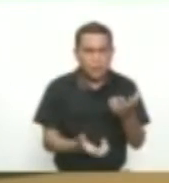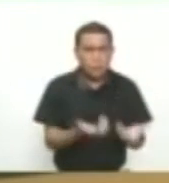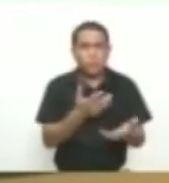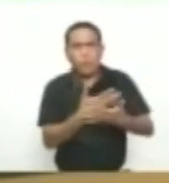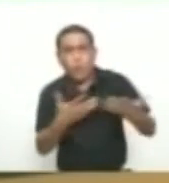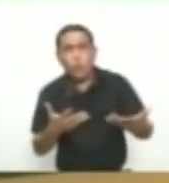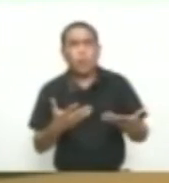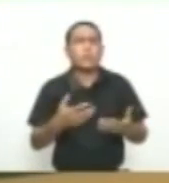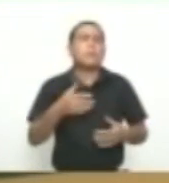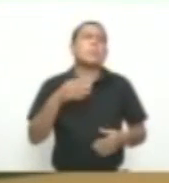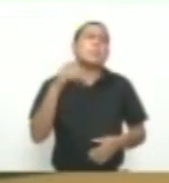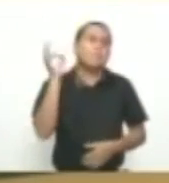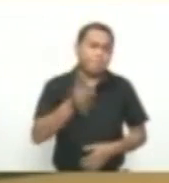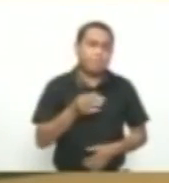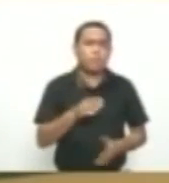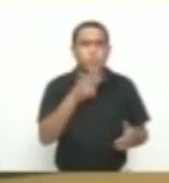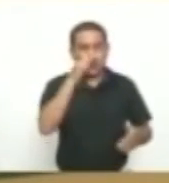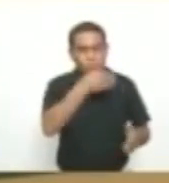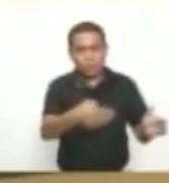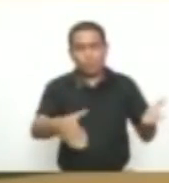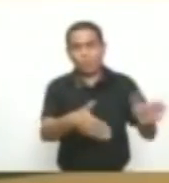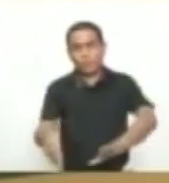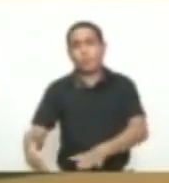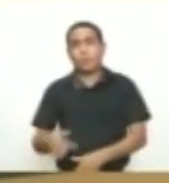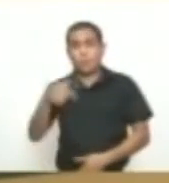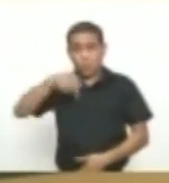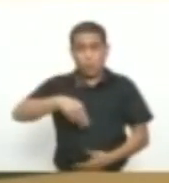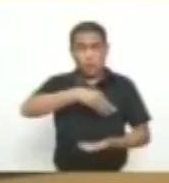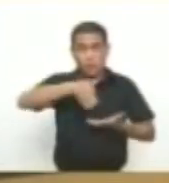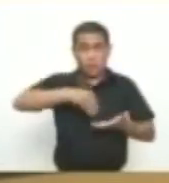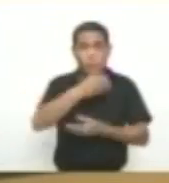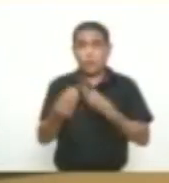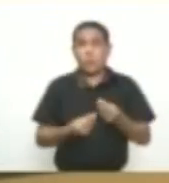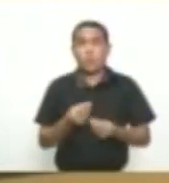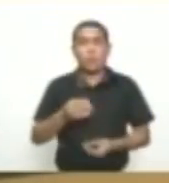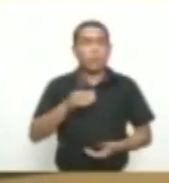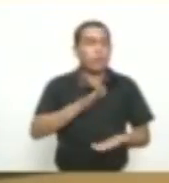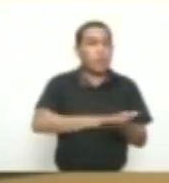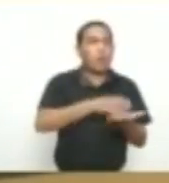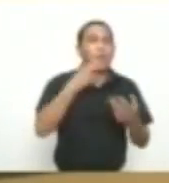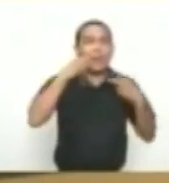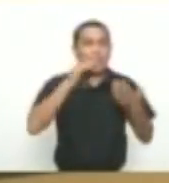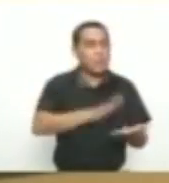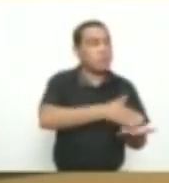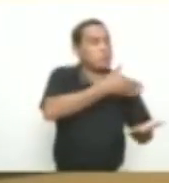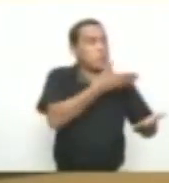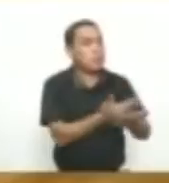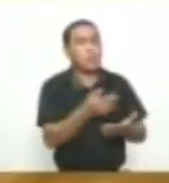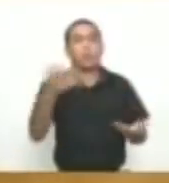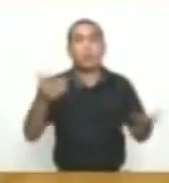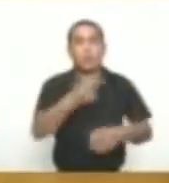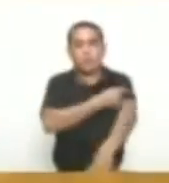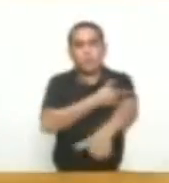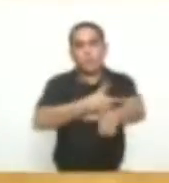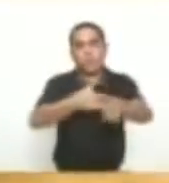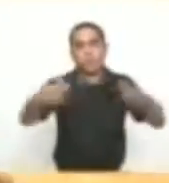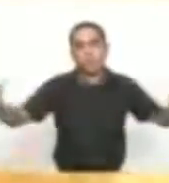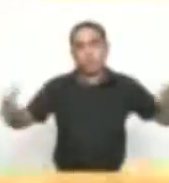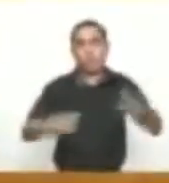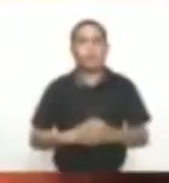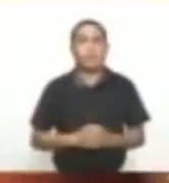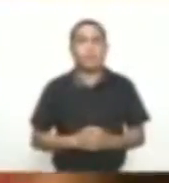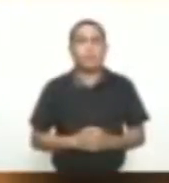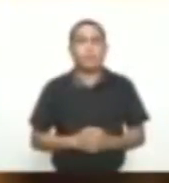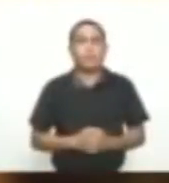Hoy falleció Un menor Que resultó quemado Mientras realizaban Un asado en su casa En Sabana Grande Según la